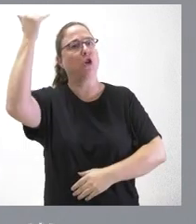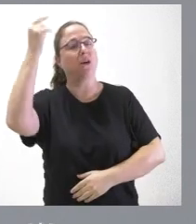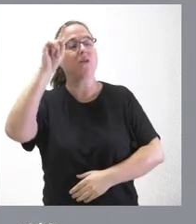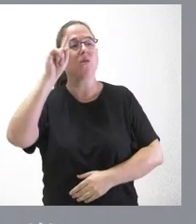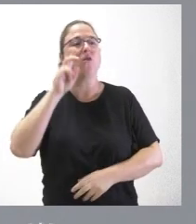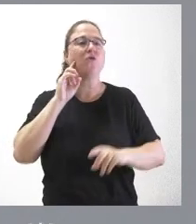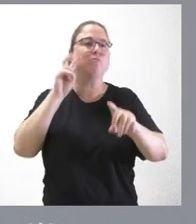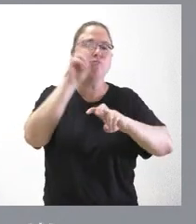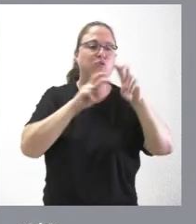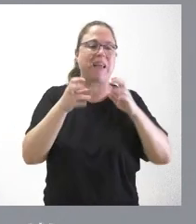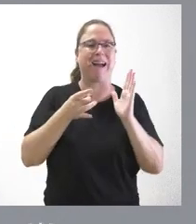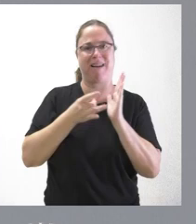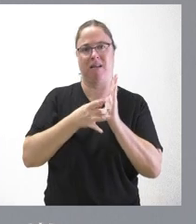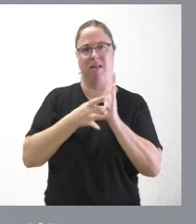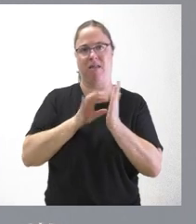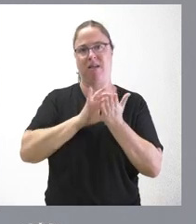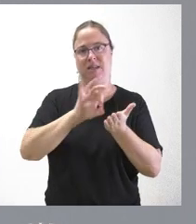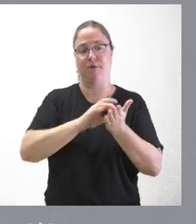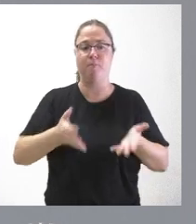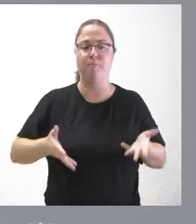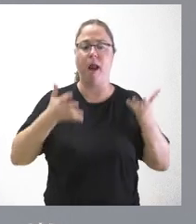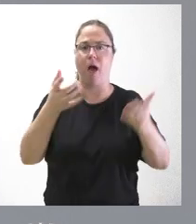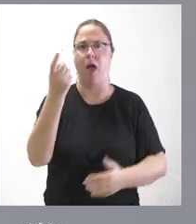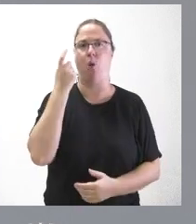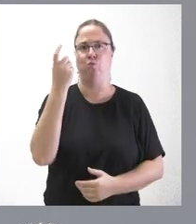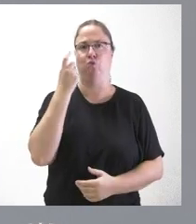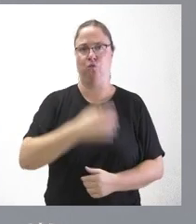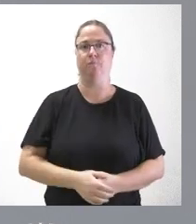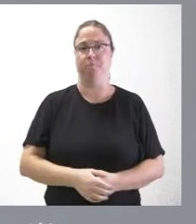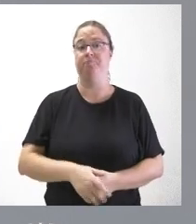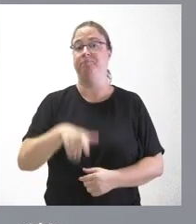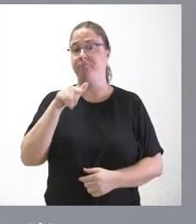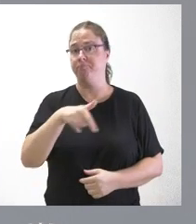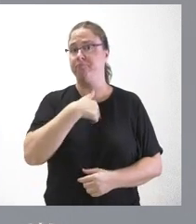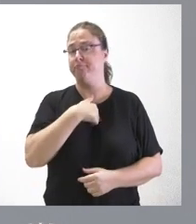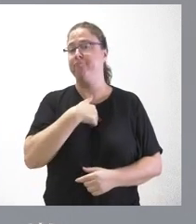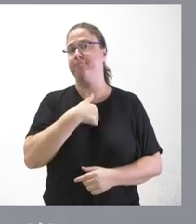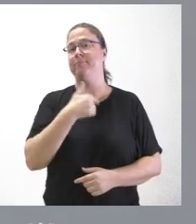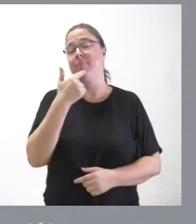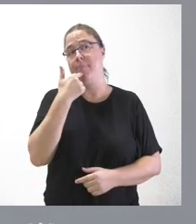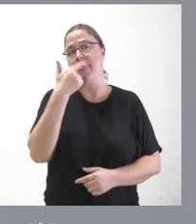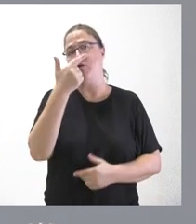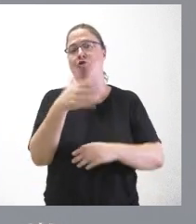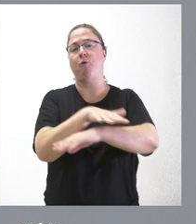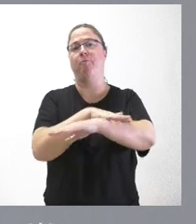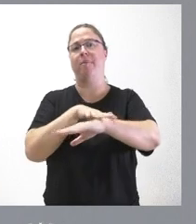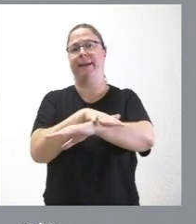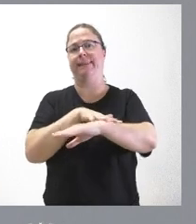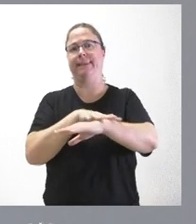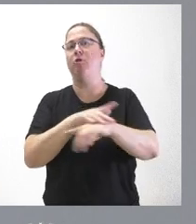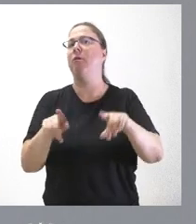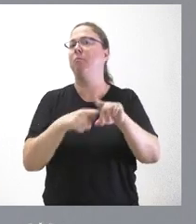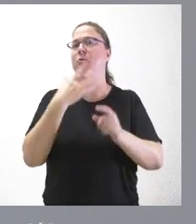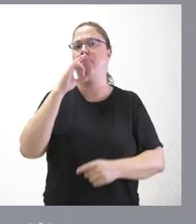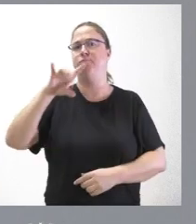calidad y en la prestación del servicio al alumno y, por tanto, esto es lo que le hagamos nosotros al ministerio, sea cual sea el que le corresponda para los